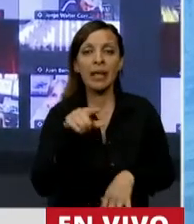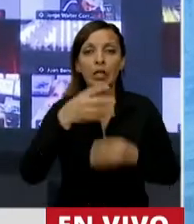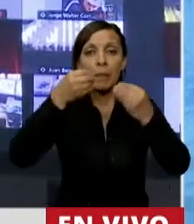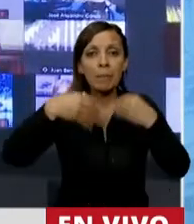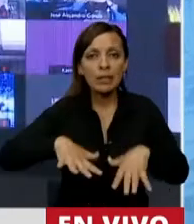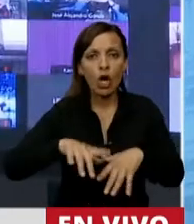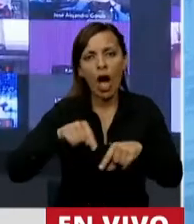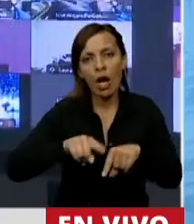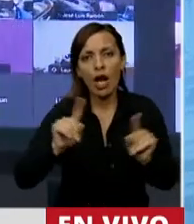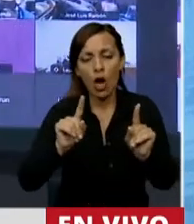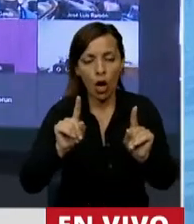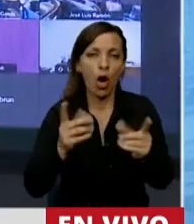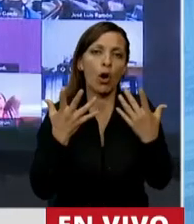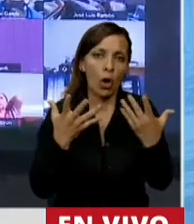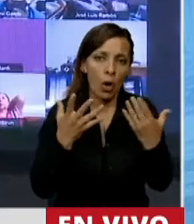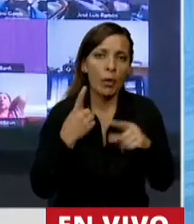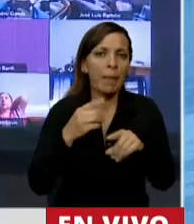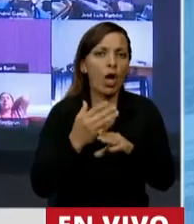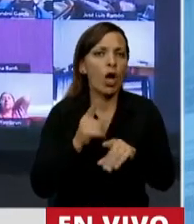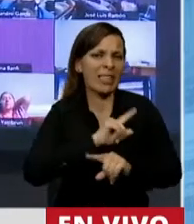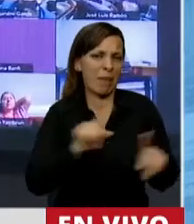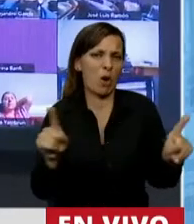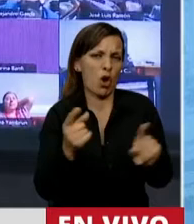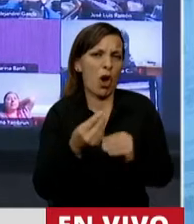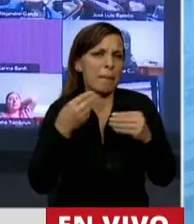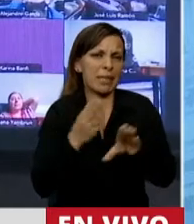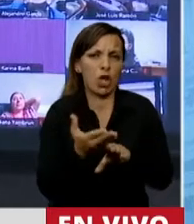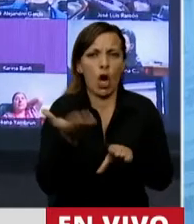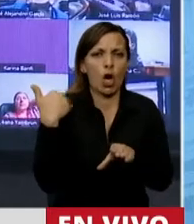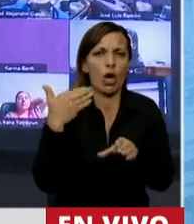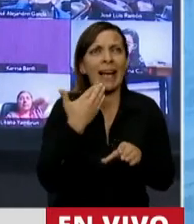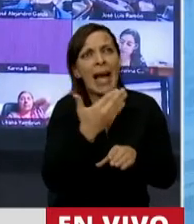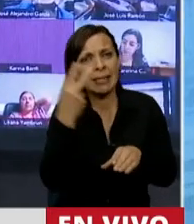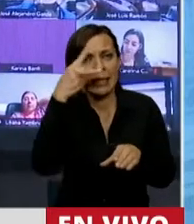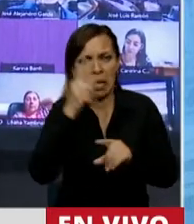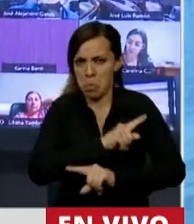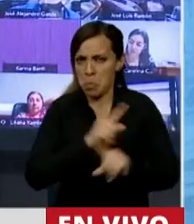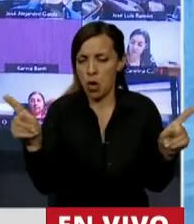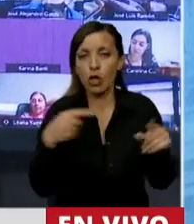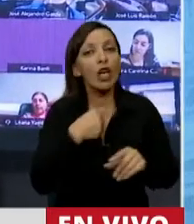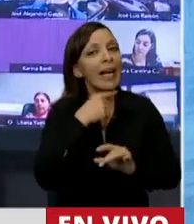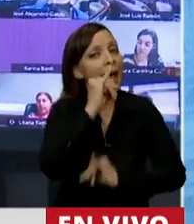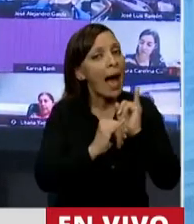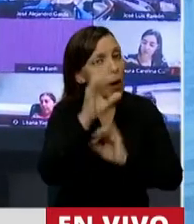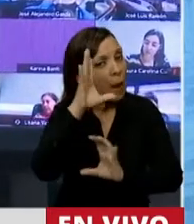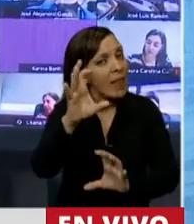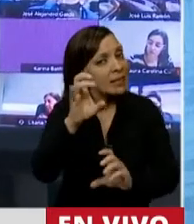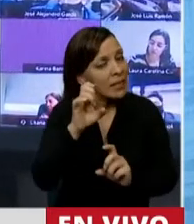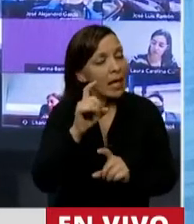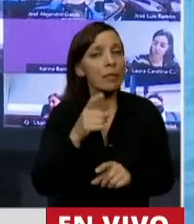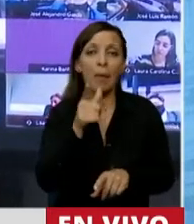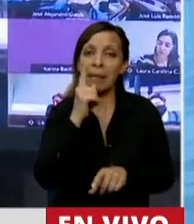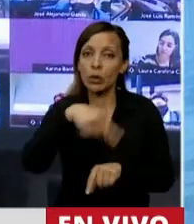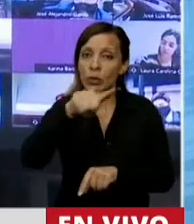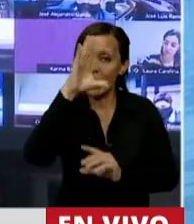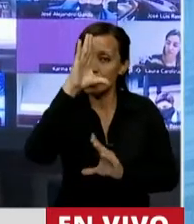empezó, obviamente no empezó con nosotros, pero tampoco empezó, y lejos de haber empezado con el kirchnerismo. Yo quería recordarles, porque quizás también